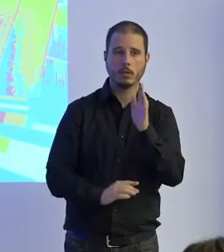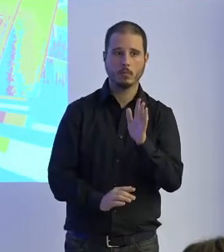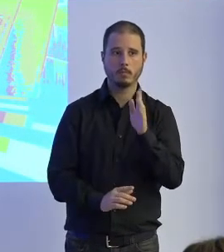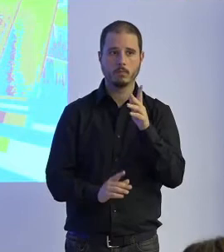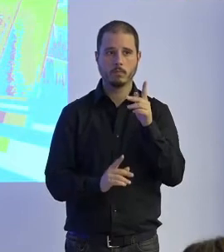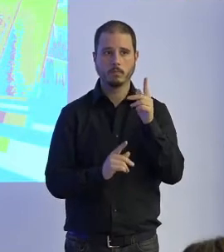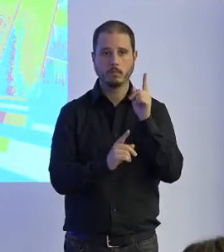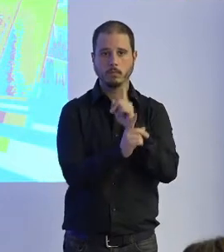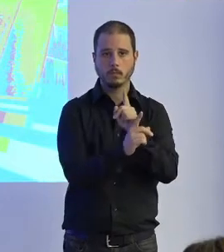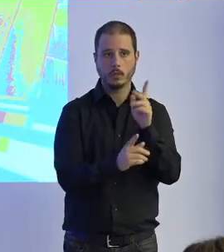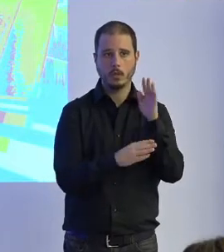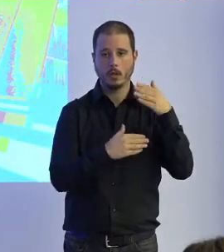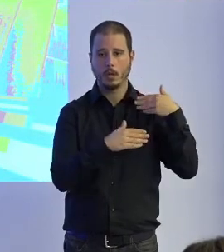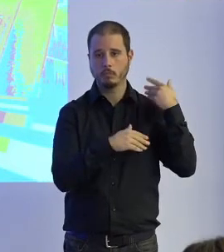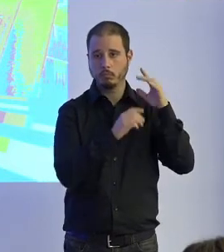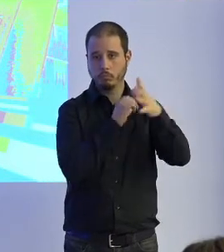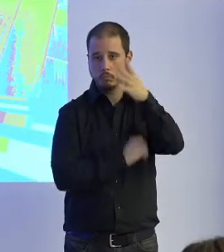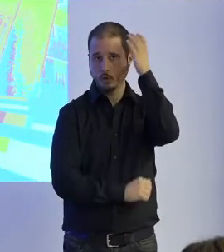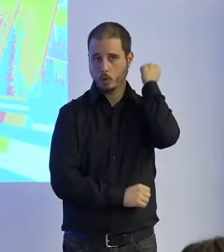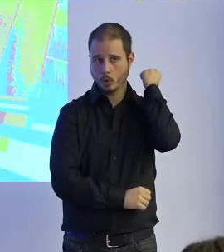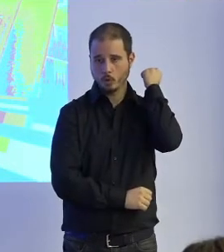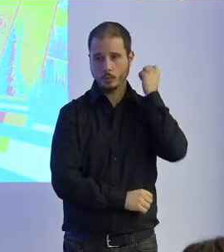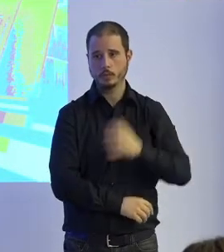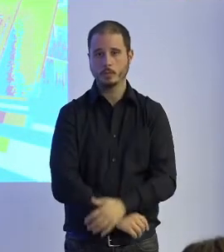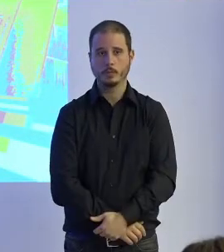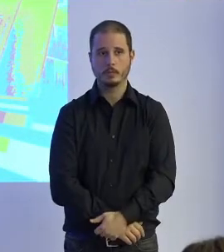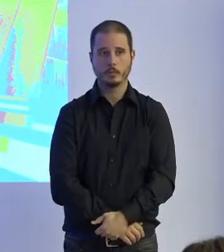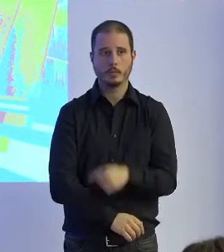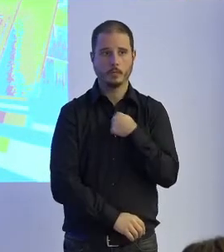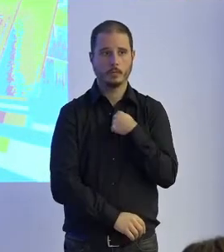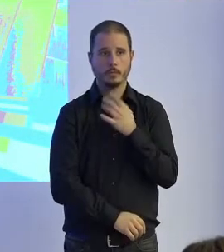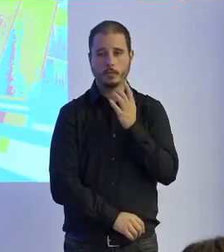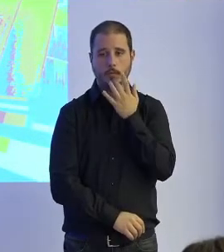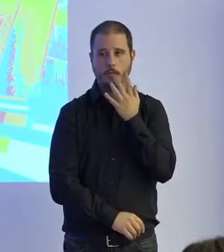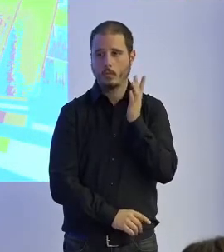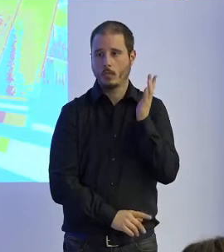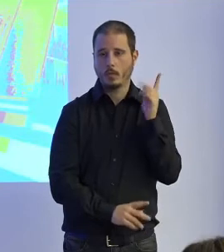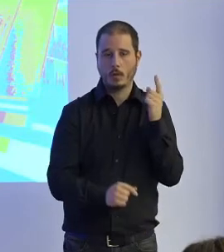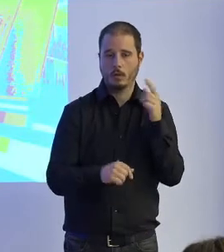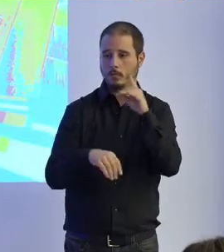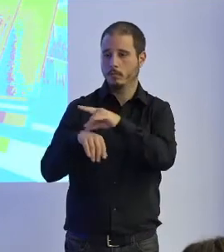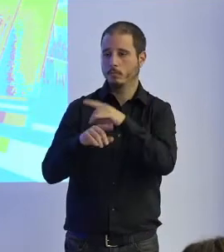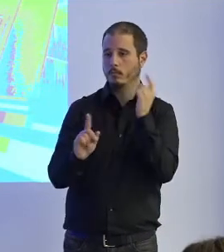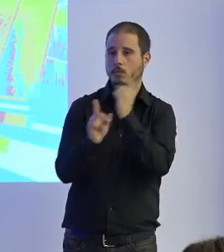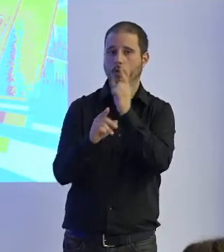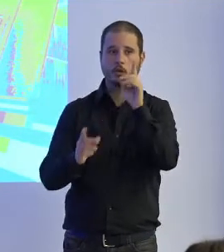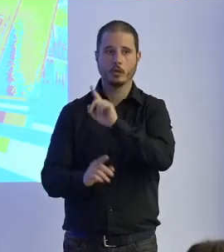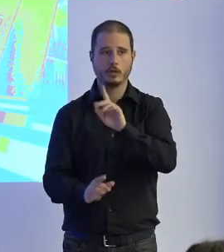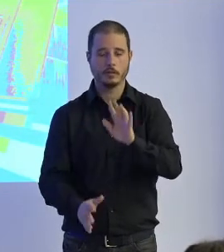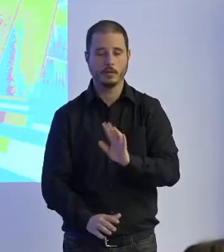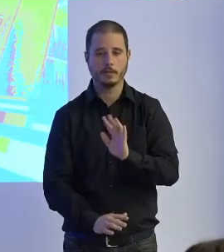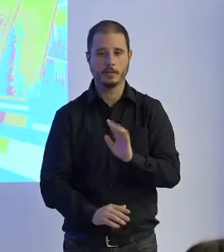o protocolos yo también me voy a en contra de los terapeutas ya me meto en contra todo